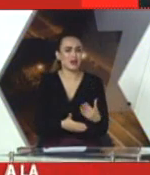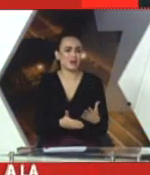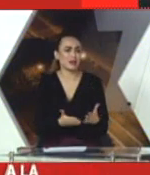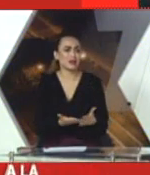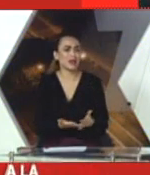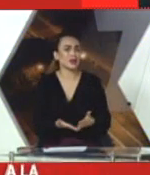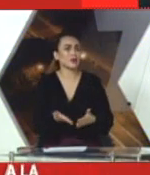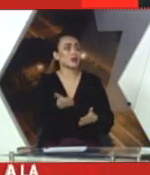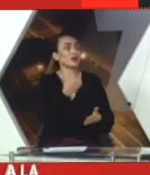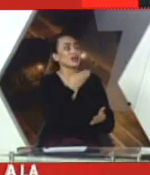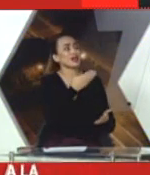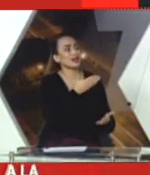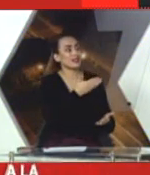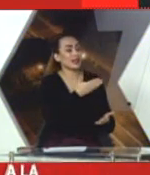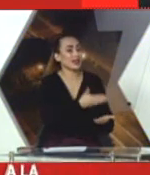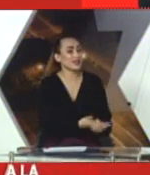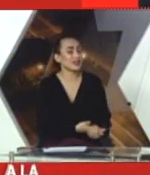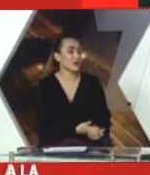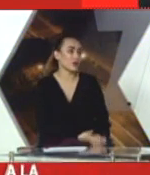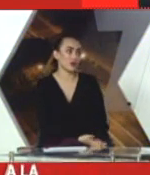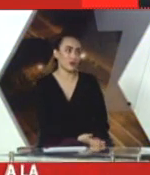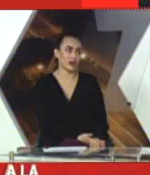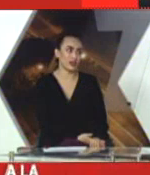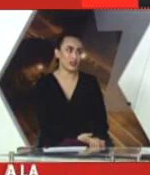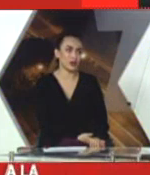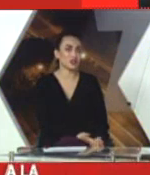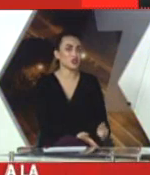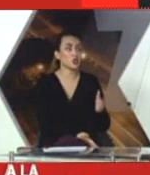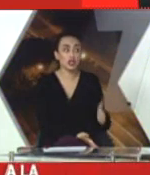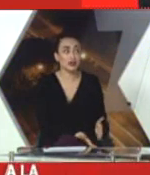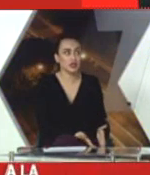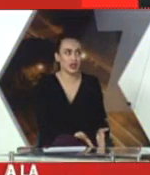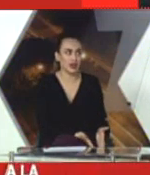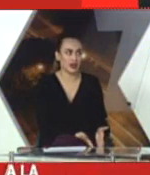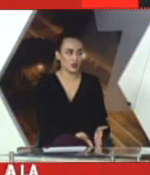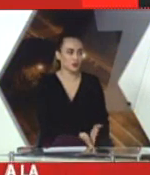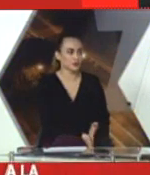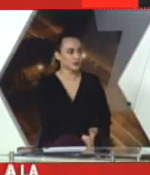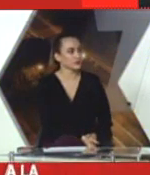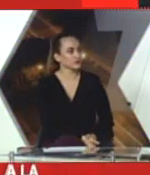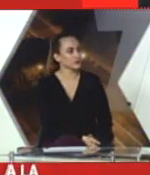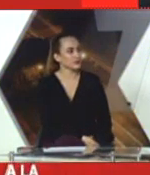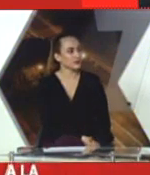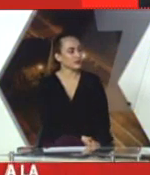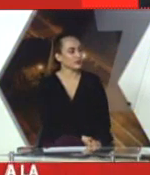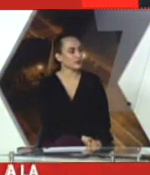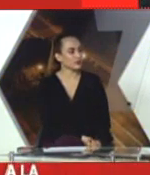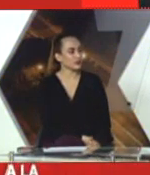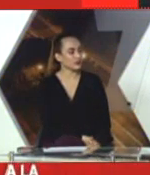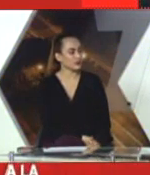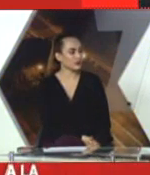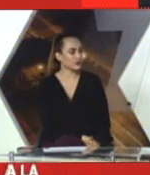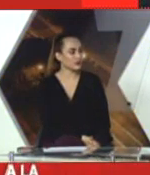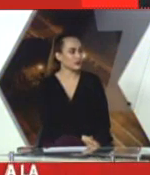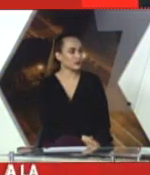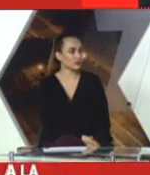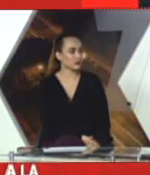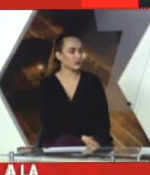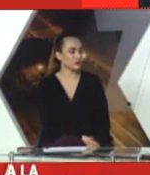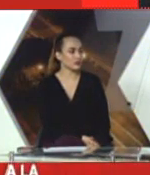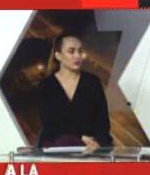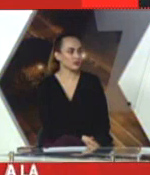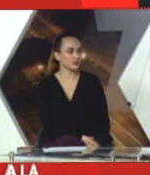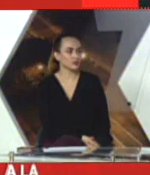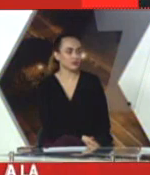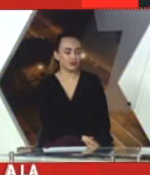considerablemente y tuvieron que regresar casi que al punto de partida. Entonces, no tenemos que llegar a eso. No, tenemos que tener mucho cuidado. A Brasil ya le perdí